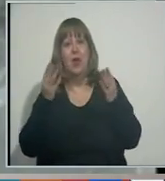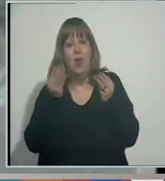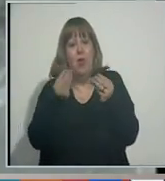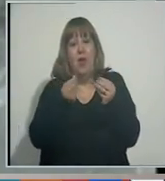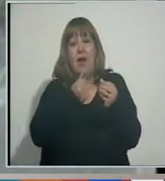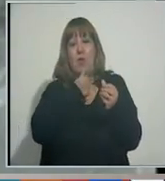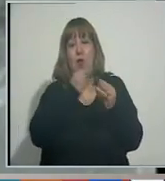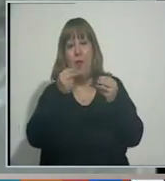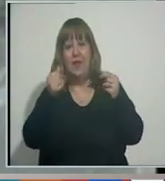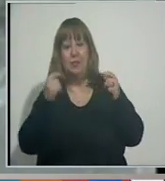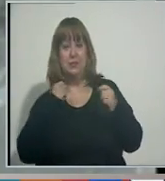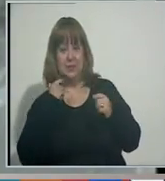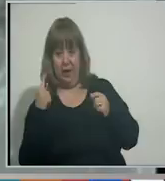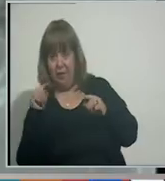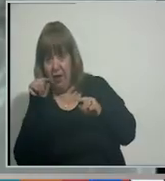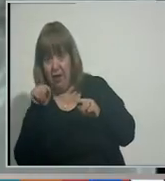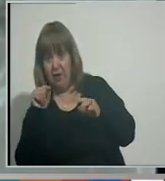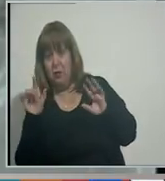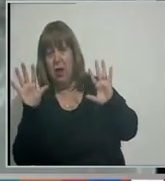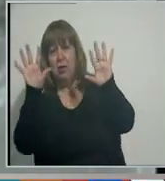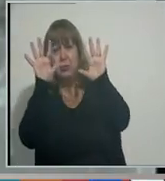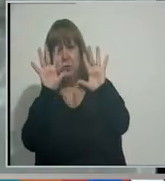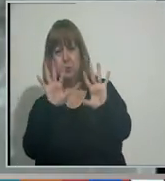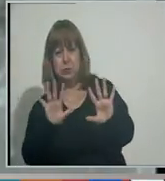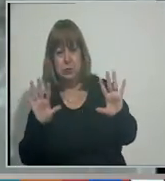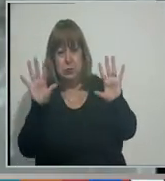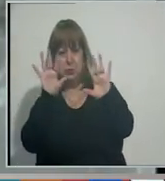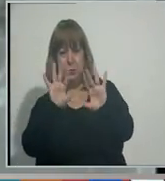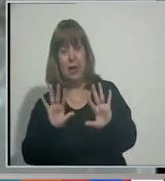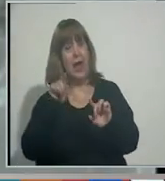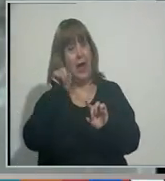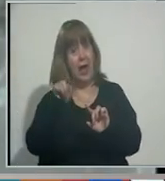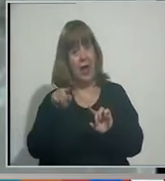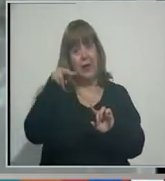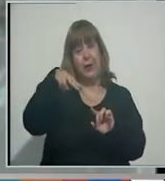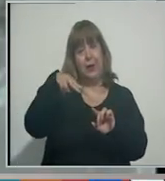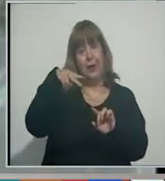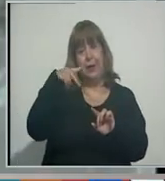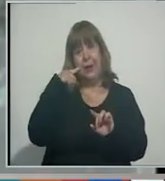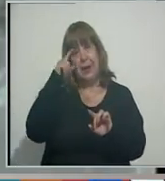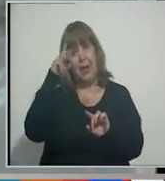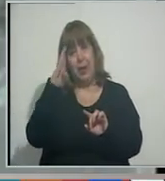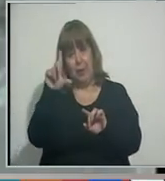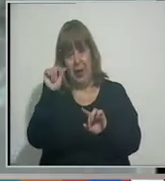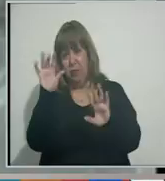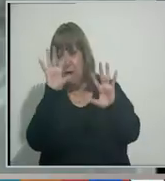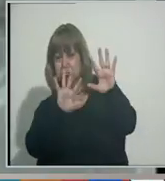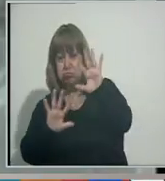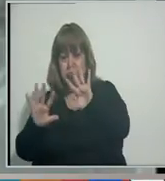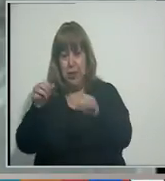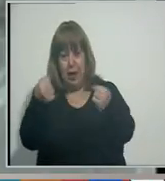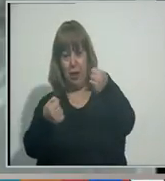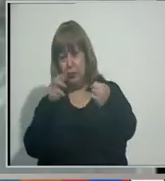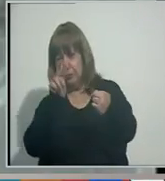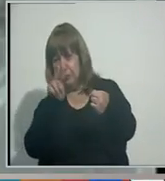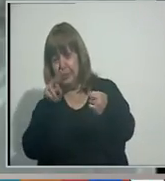lugares como San Rafael, por ejemplo, reduce la visibilidad. Así que hay presencia de neblinas y bancos de niebla hacia el sur de la provincia, no